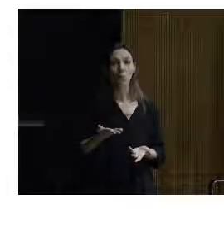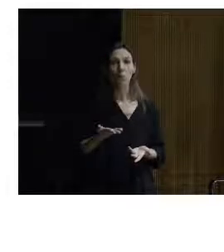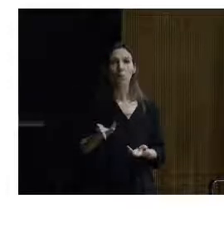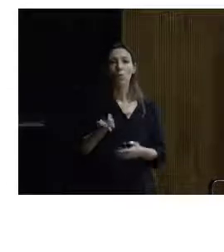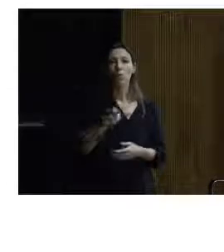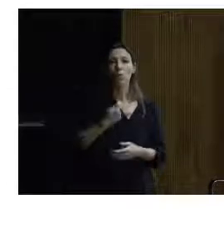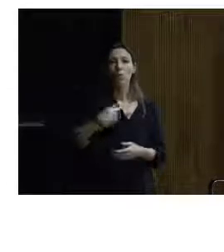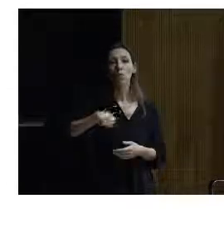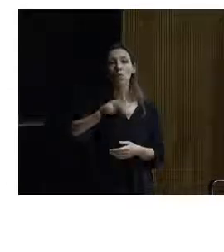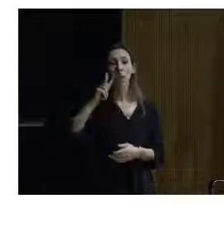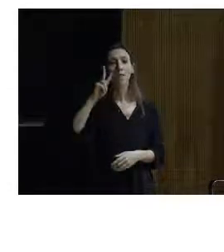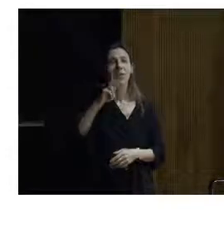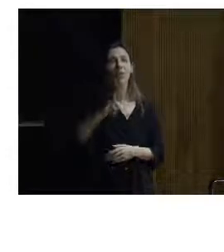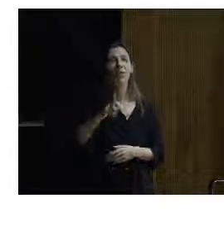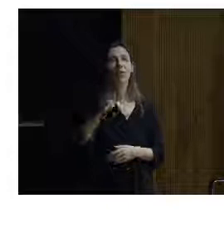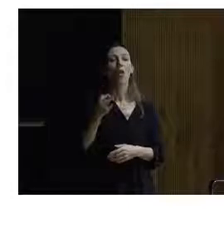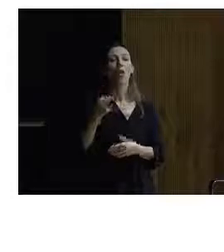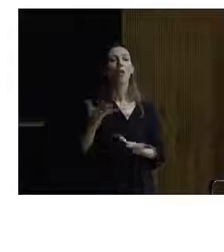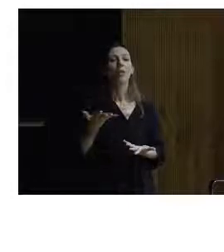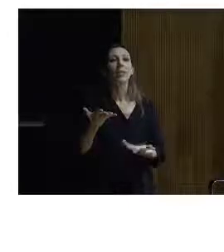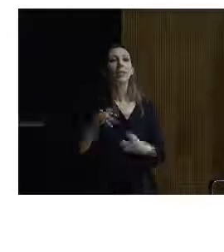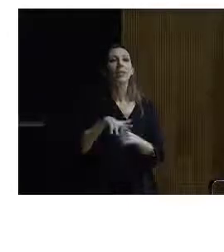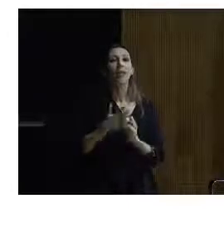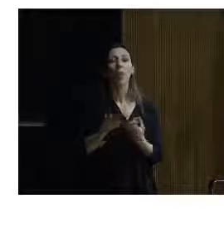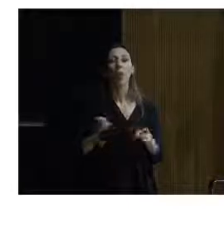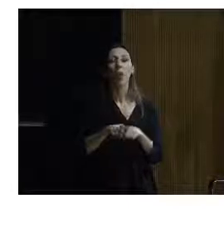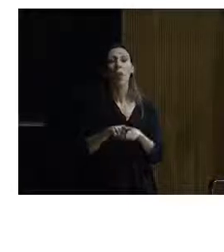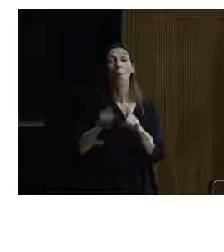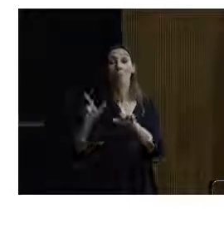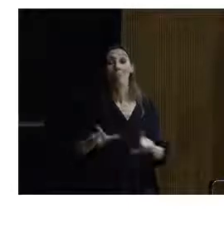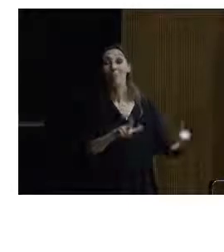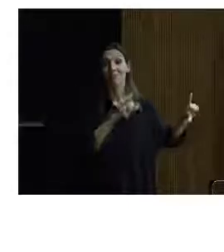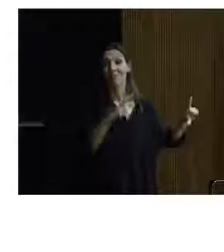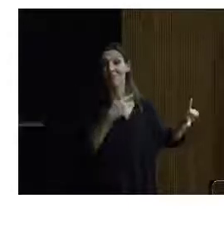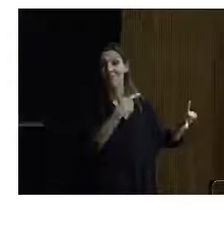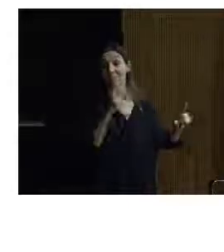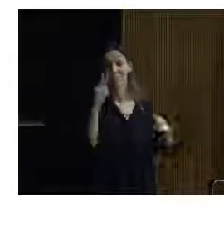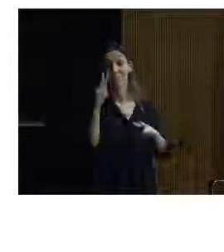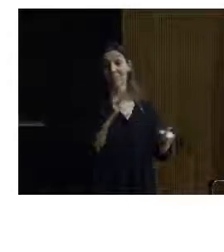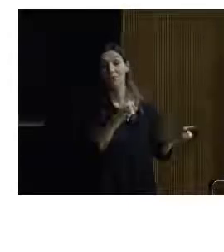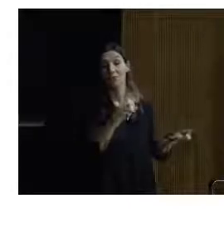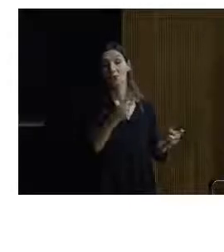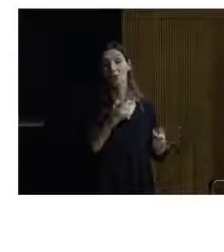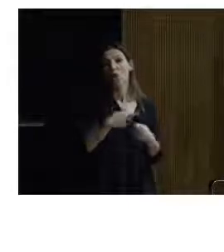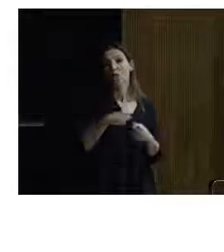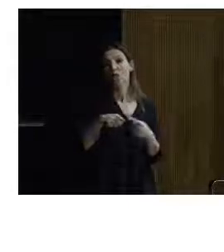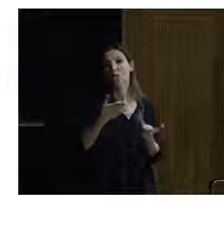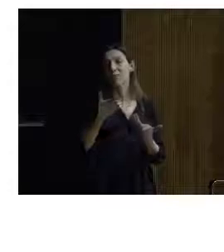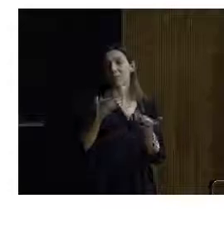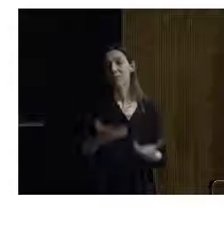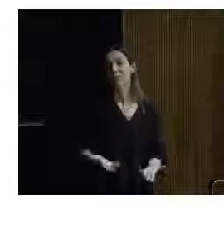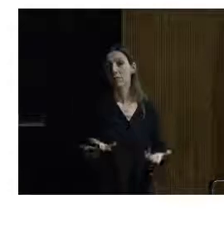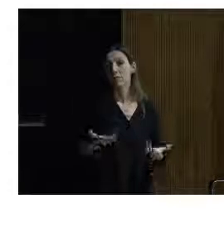es acudir a situaciones como la que ustedes están viendo en la pantalla. Es decir, cuando las cosas se caen por esa